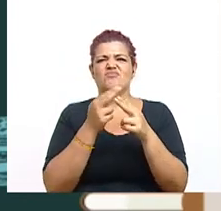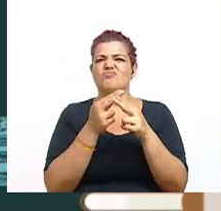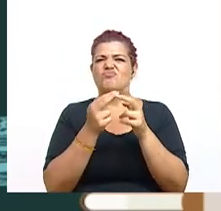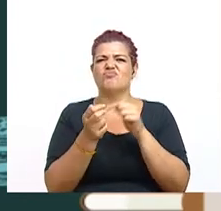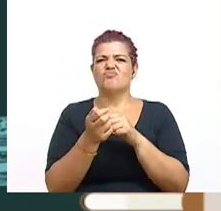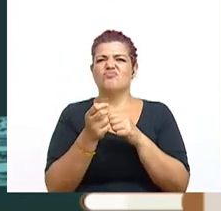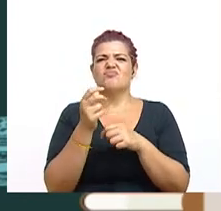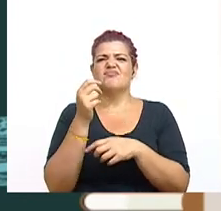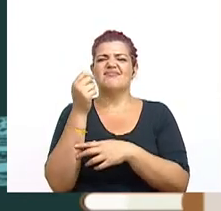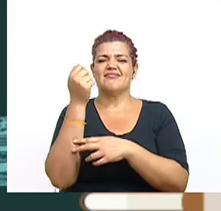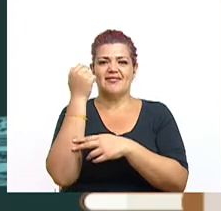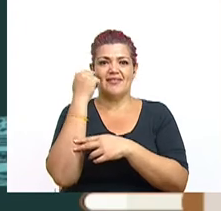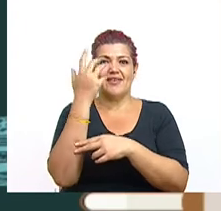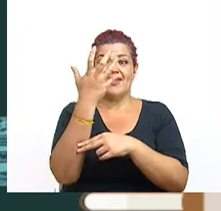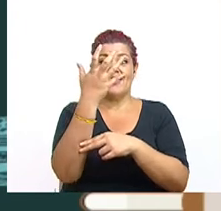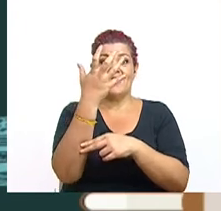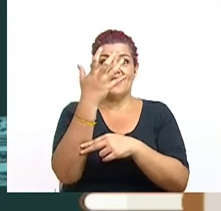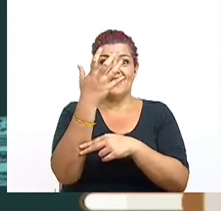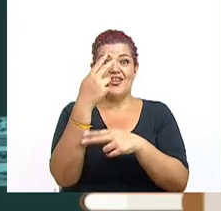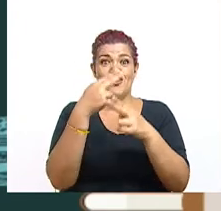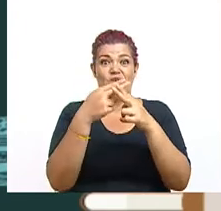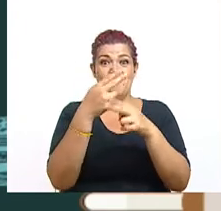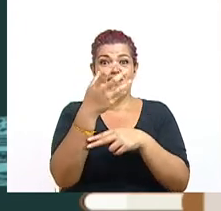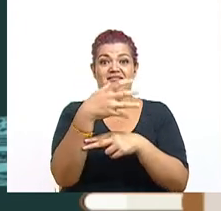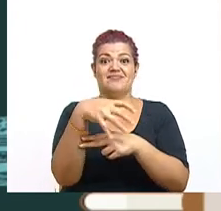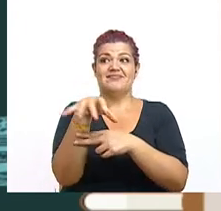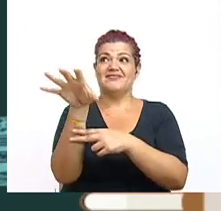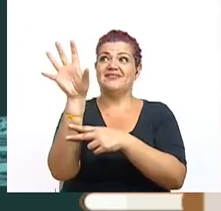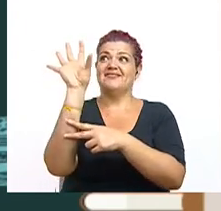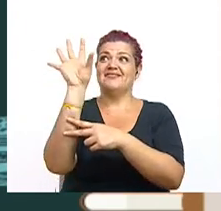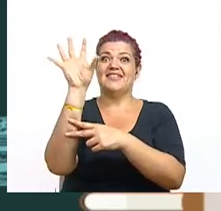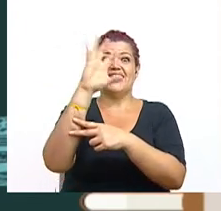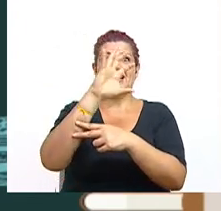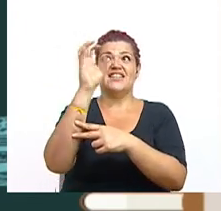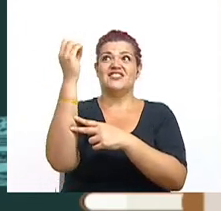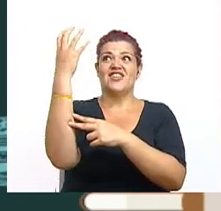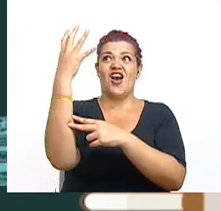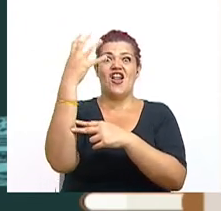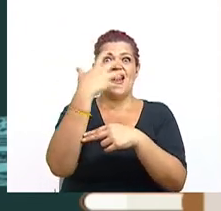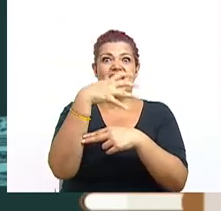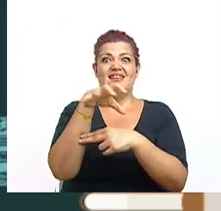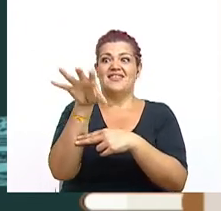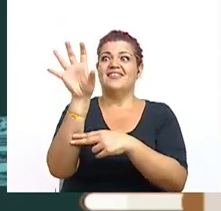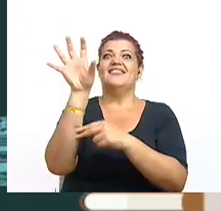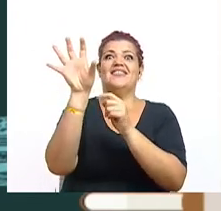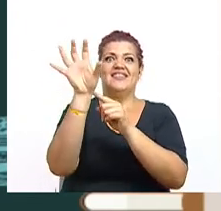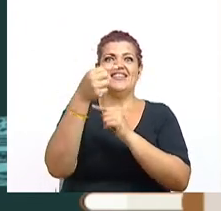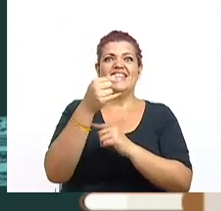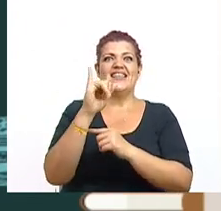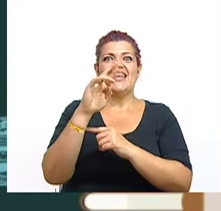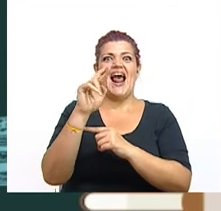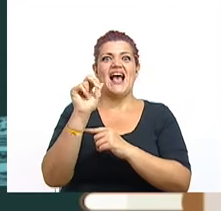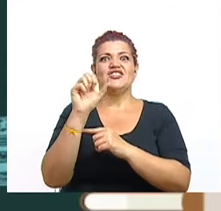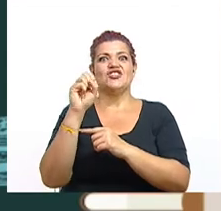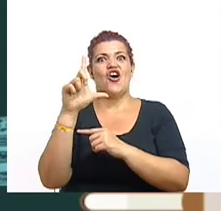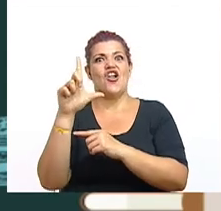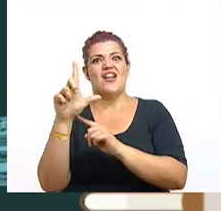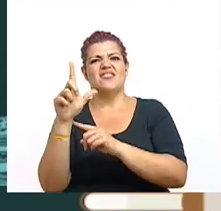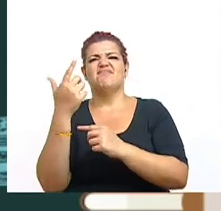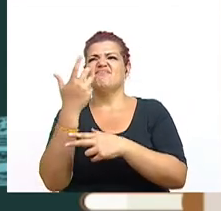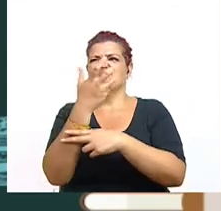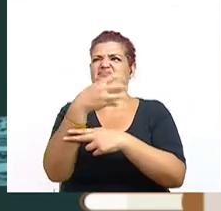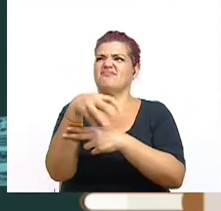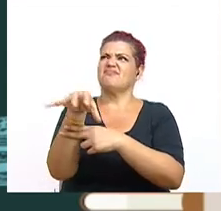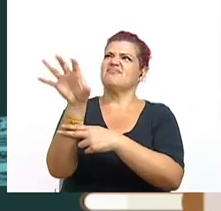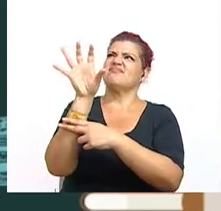Uno, dos, tres, es correcto, es un girasol. Y por supuesto lo trajimos porque tiene relación directa